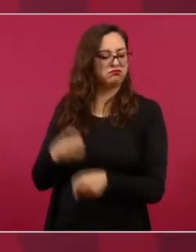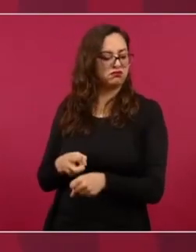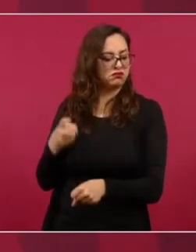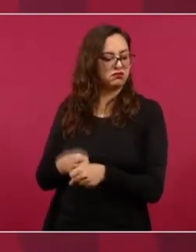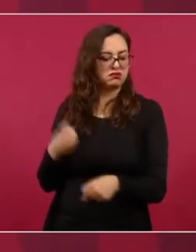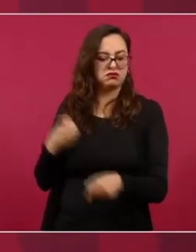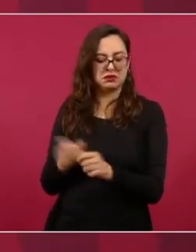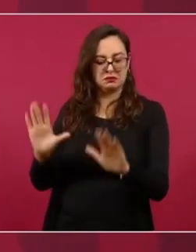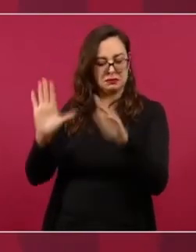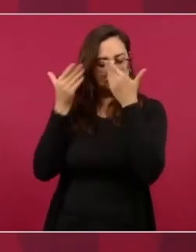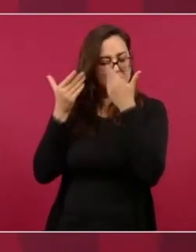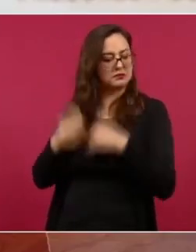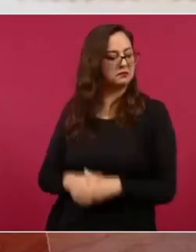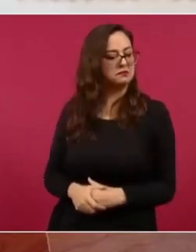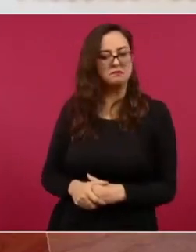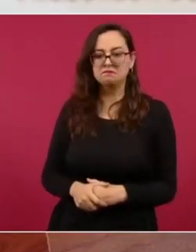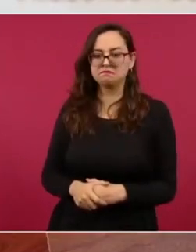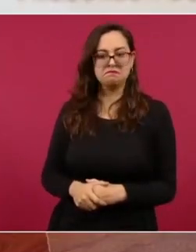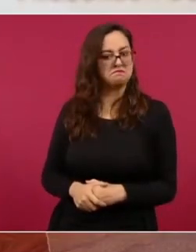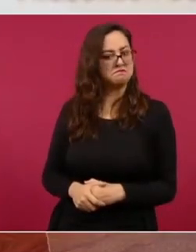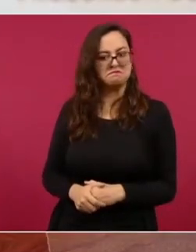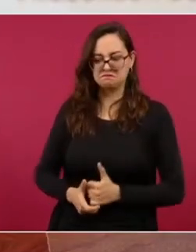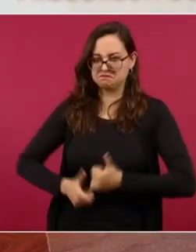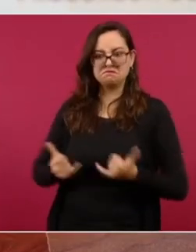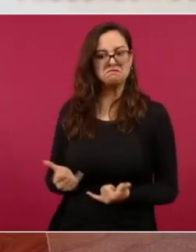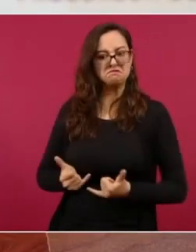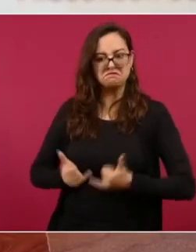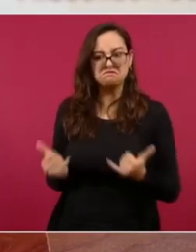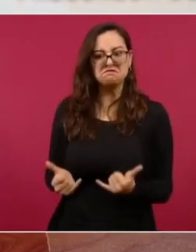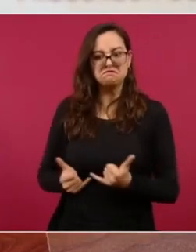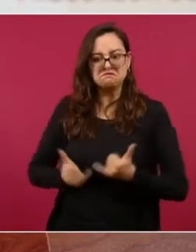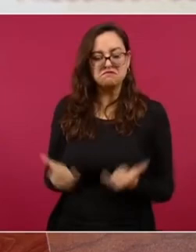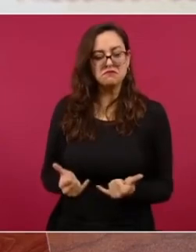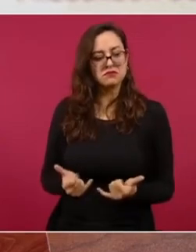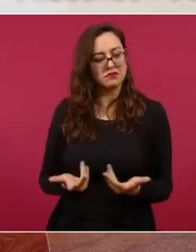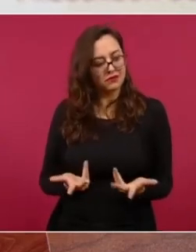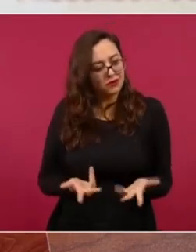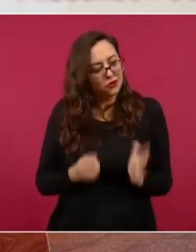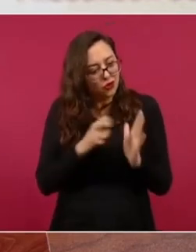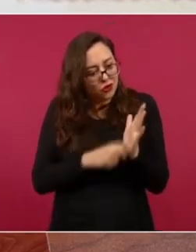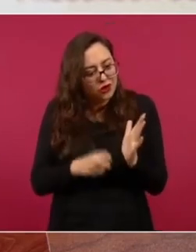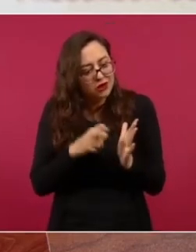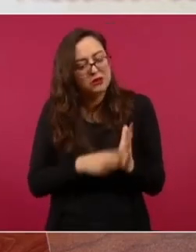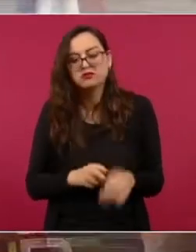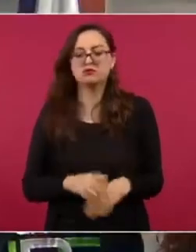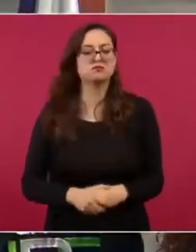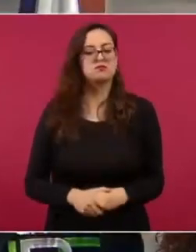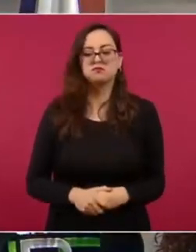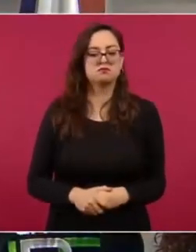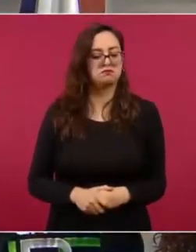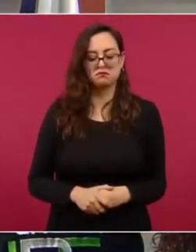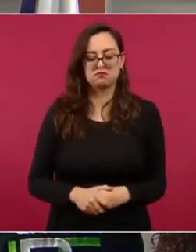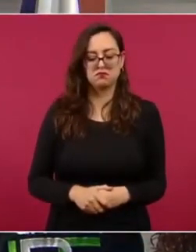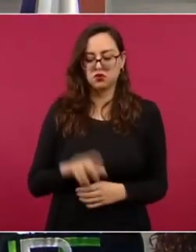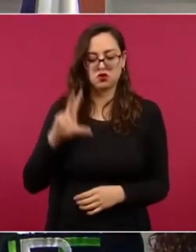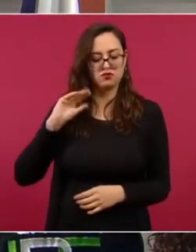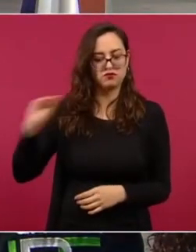rectificar, apuestan a la autocomplacencia.